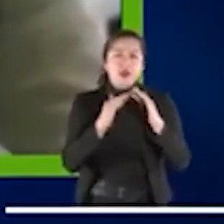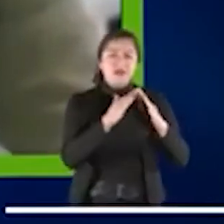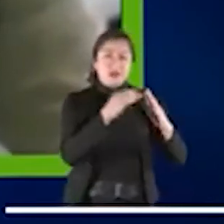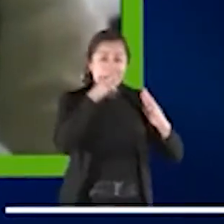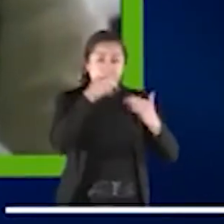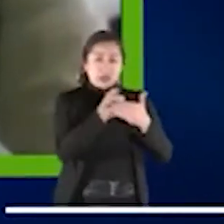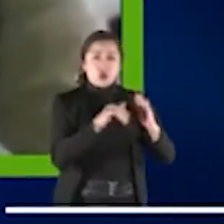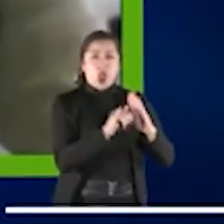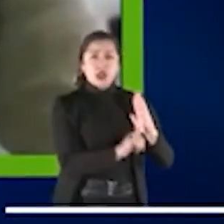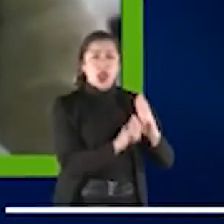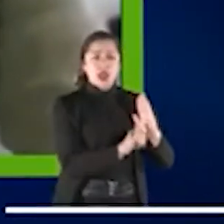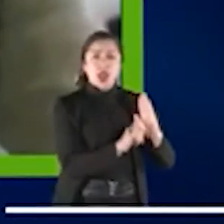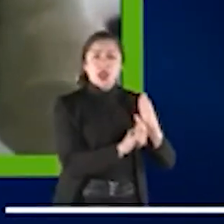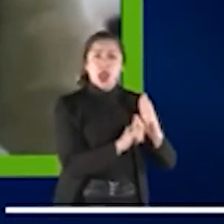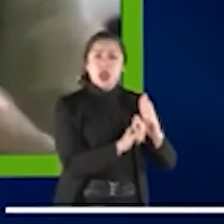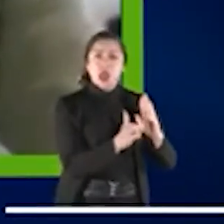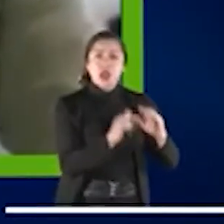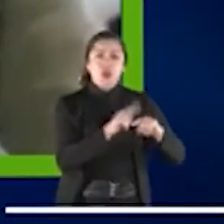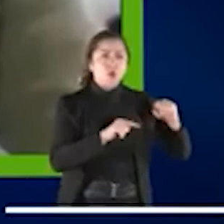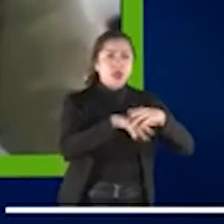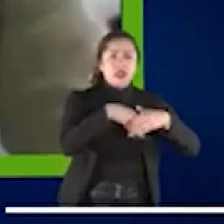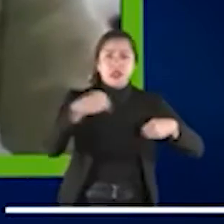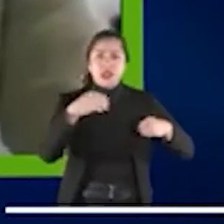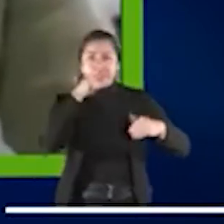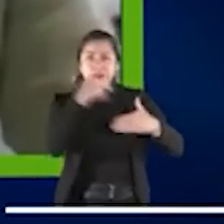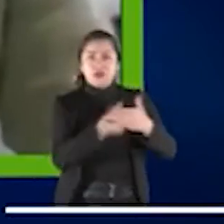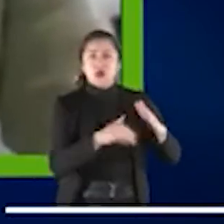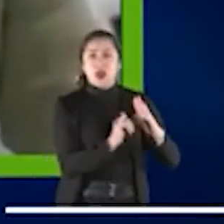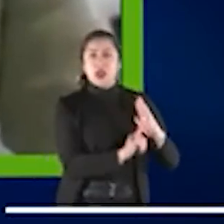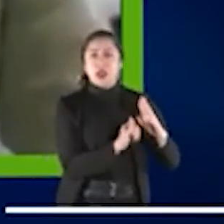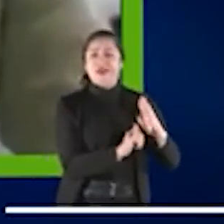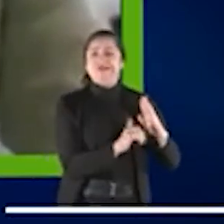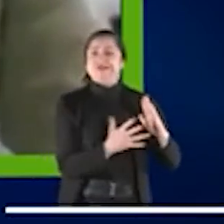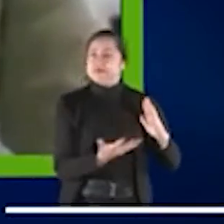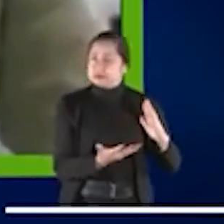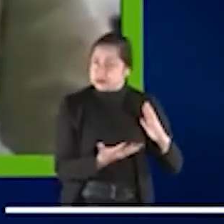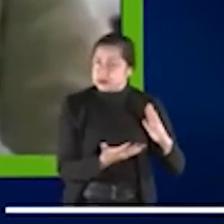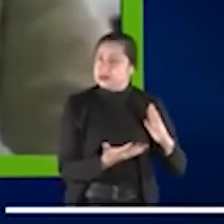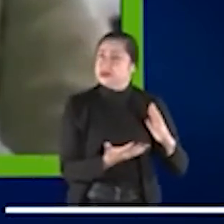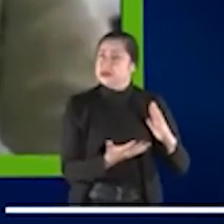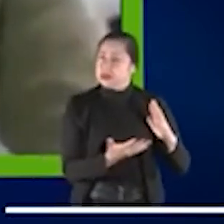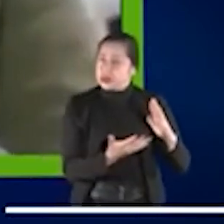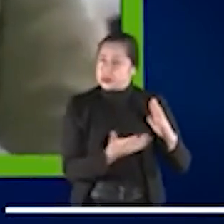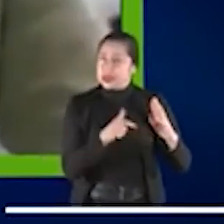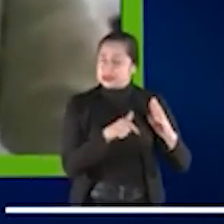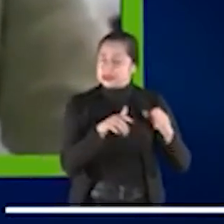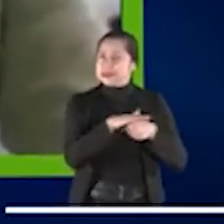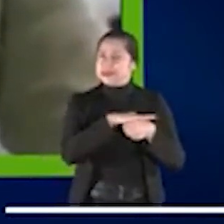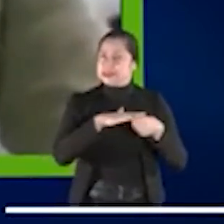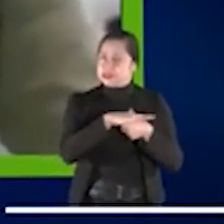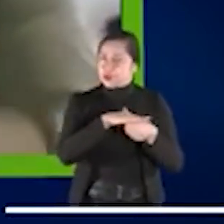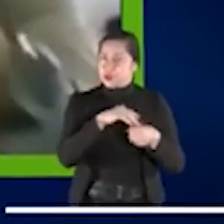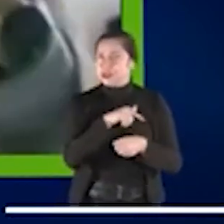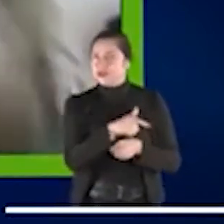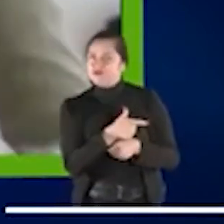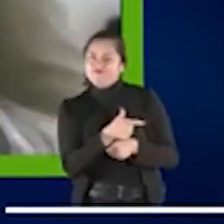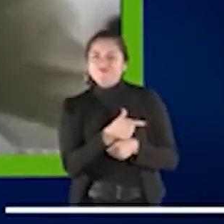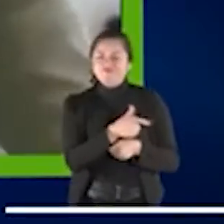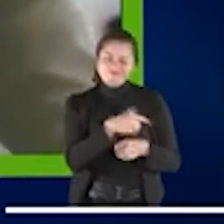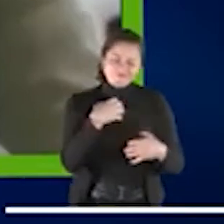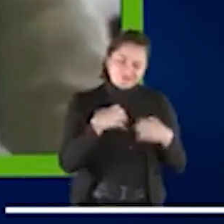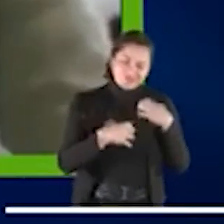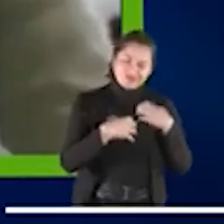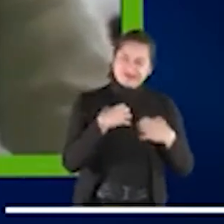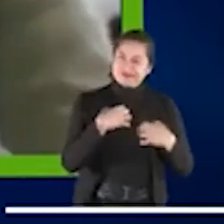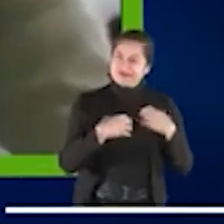centros. Todo lo contrario, hay, pues expresabas, quizás, cierta conformidad